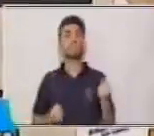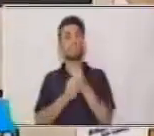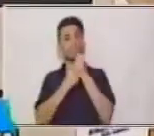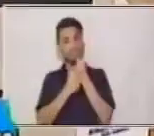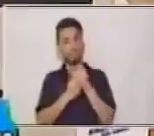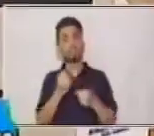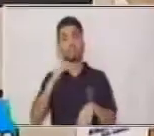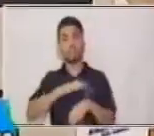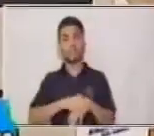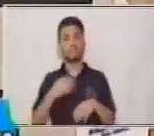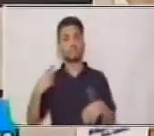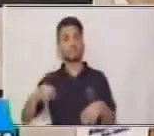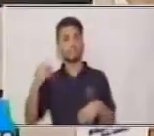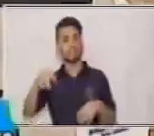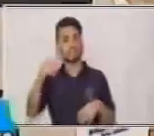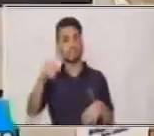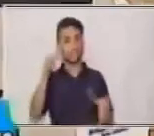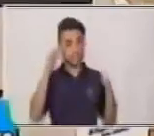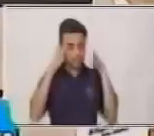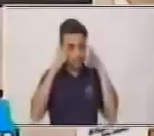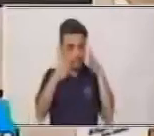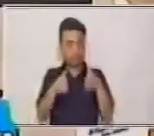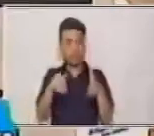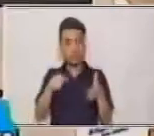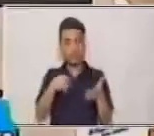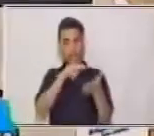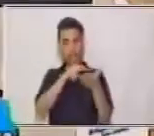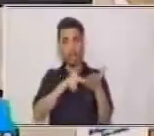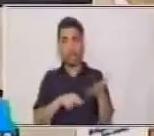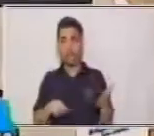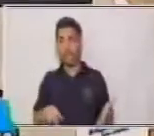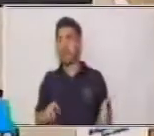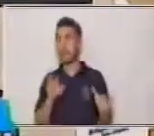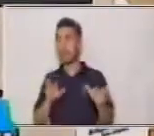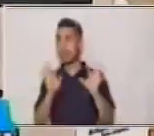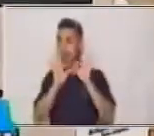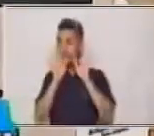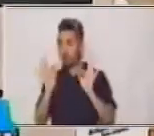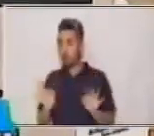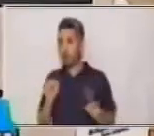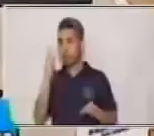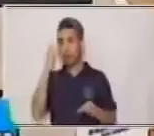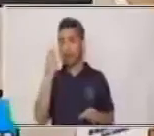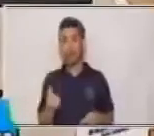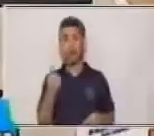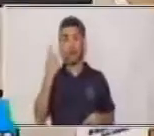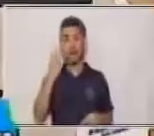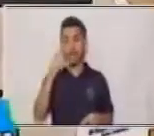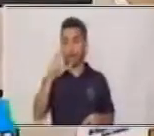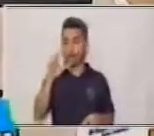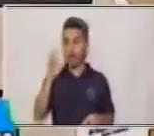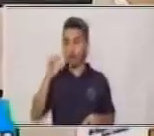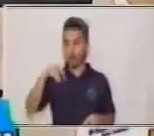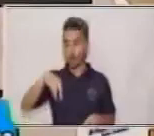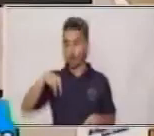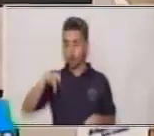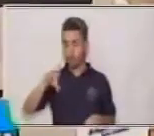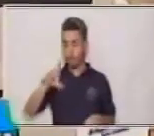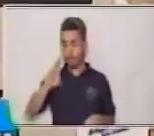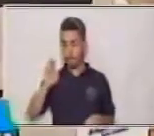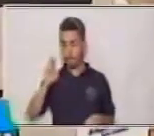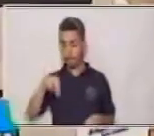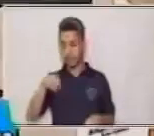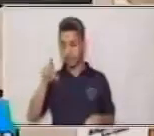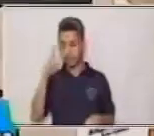velocidad y concentración en la lectura. De igual manera, la comprensión. Recordemos también